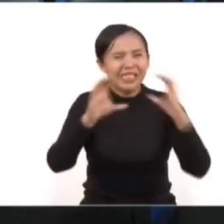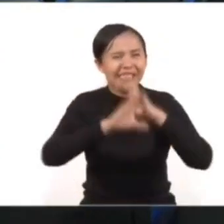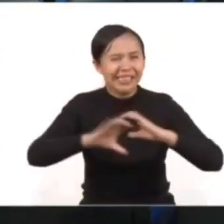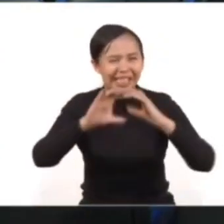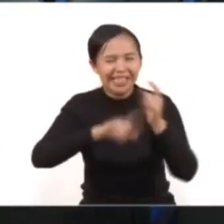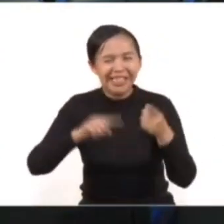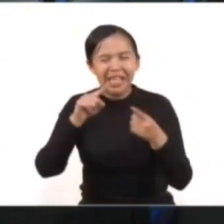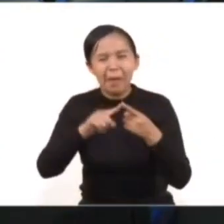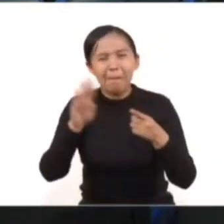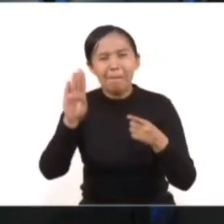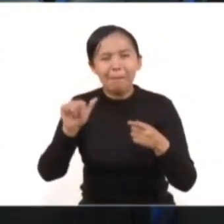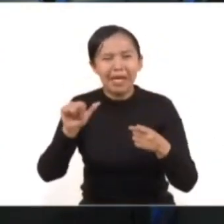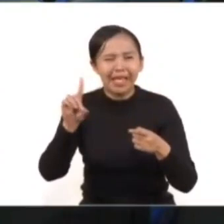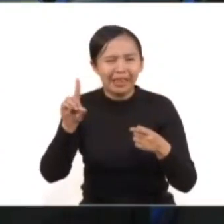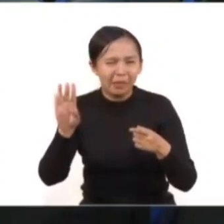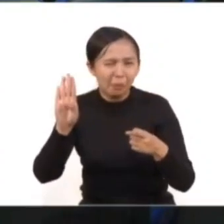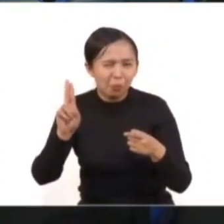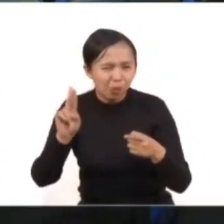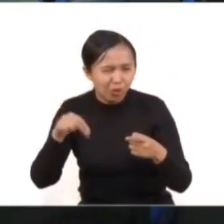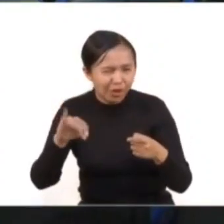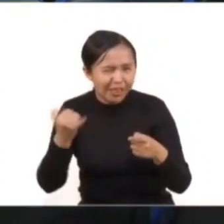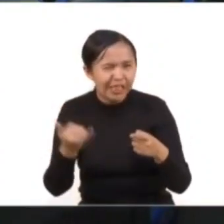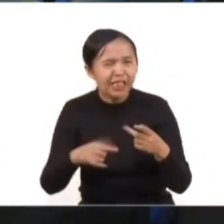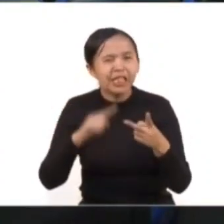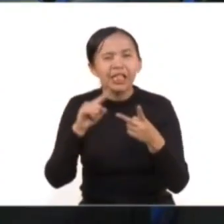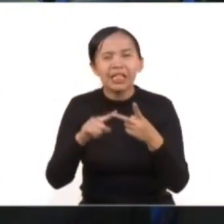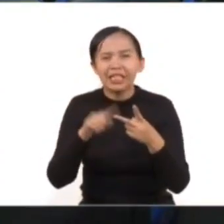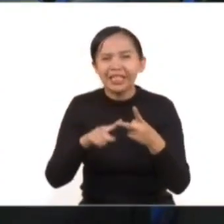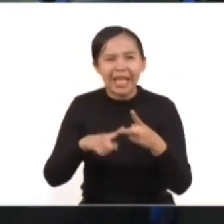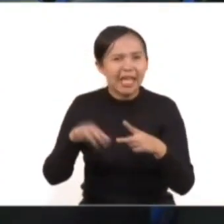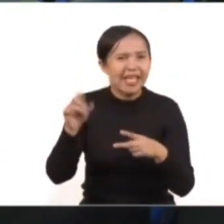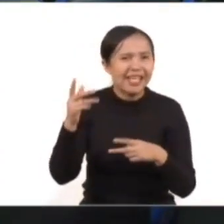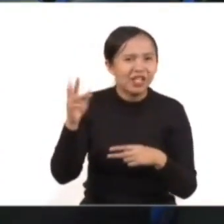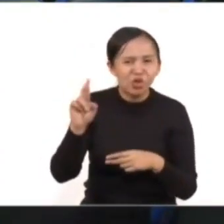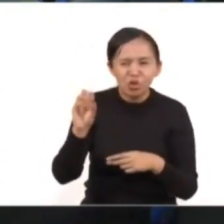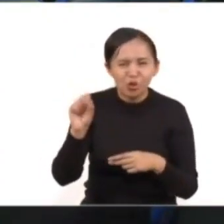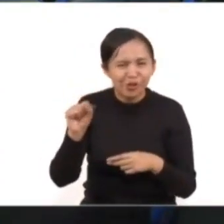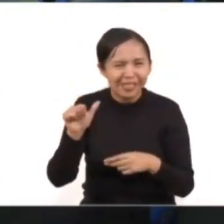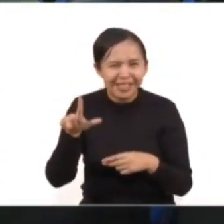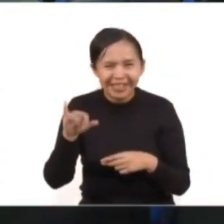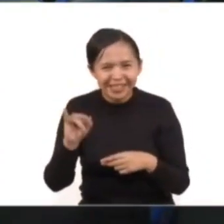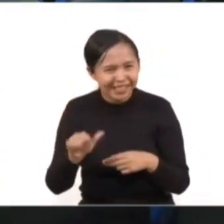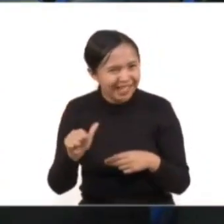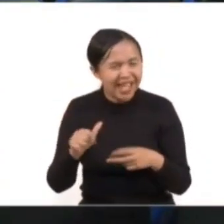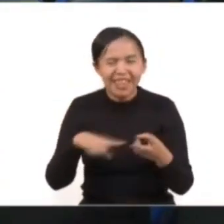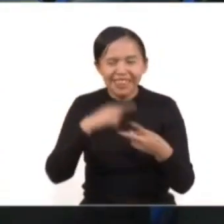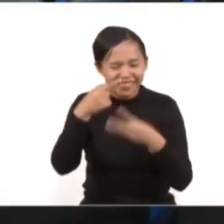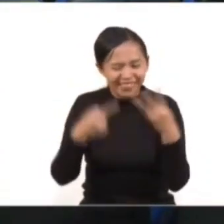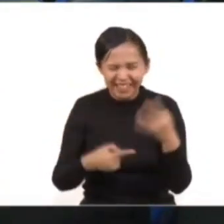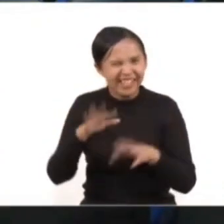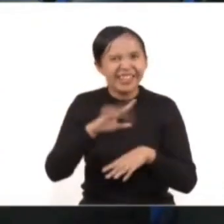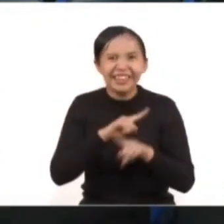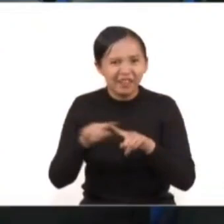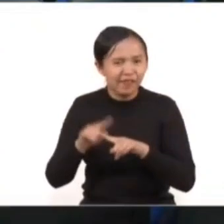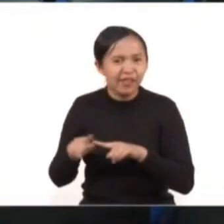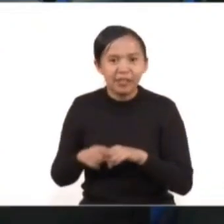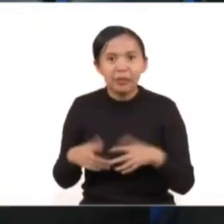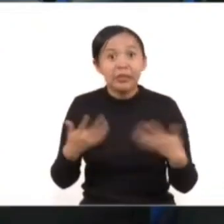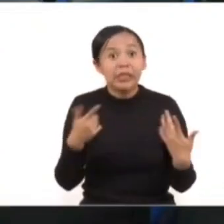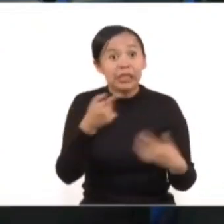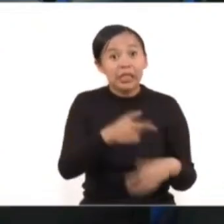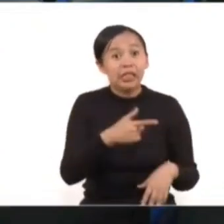No, no, no se la imaginan ya sin los youtubers. O sea, es una generación que además